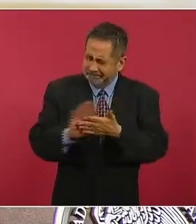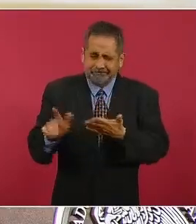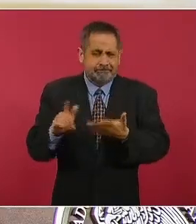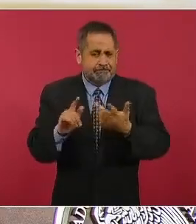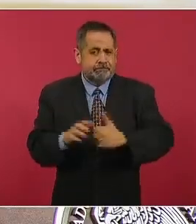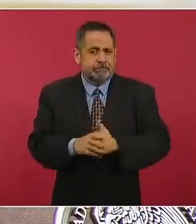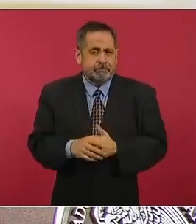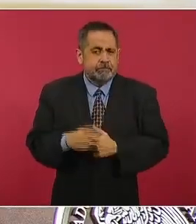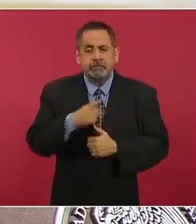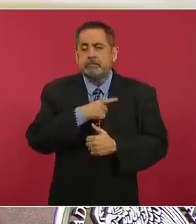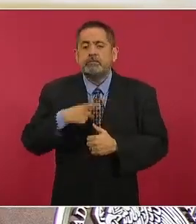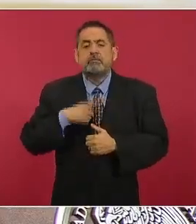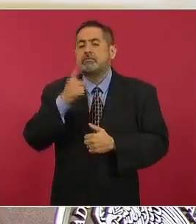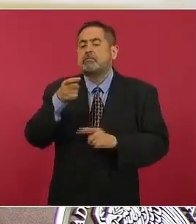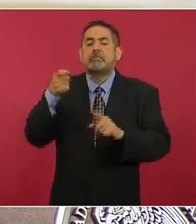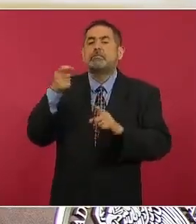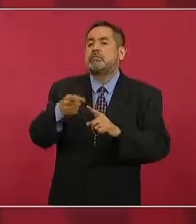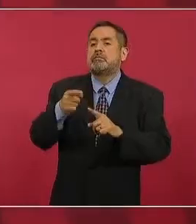Hay que fortalecer